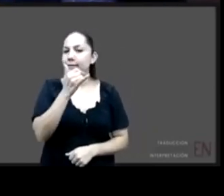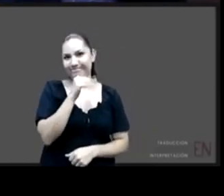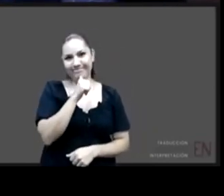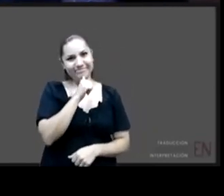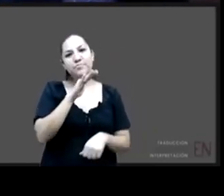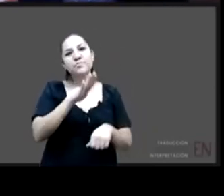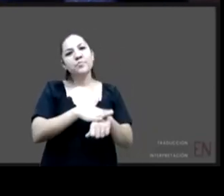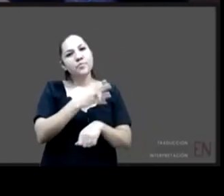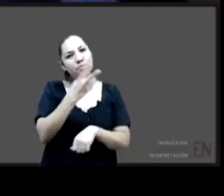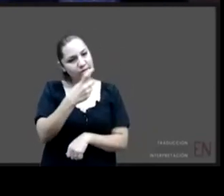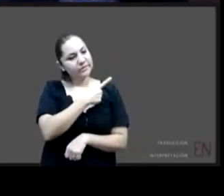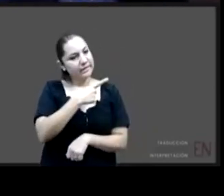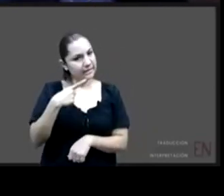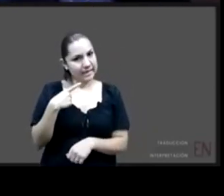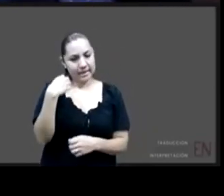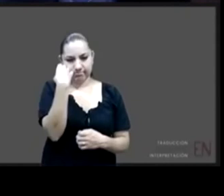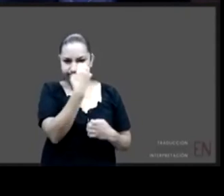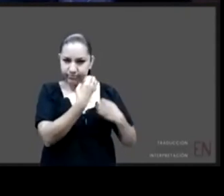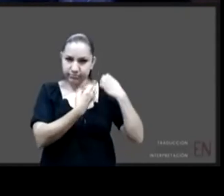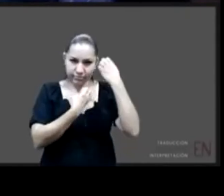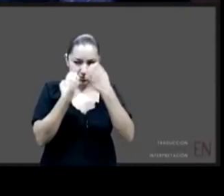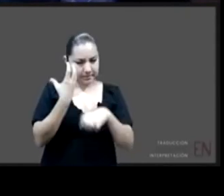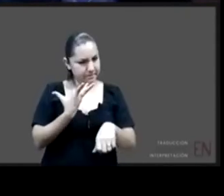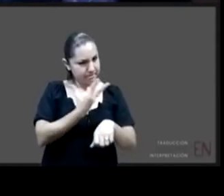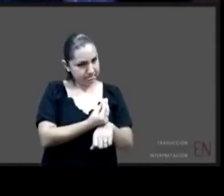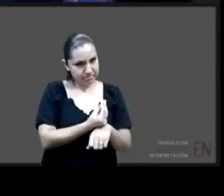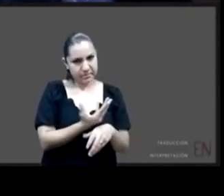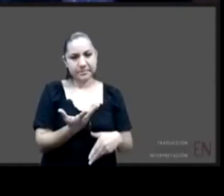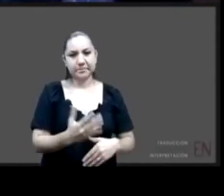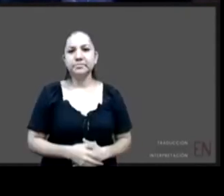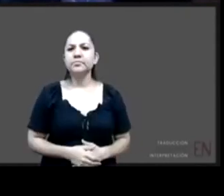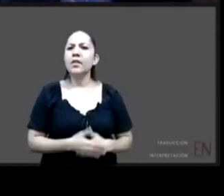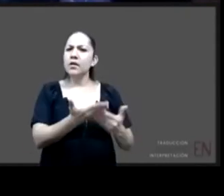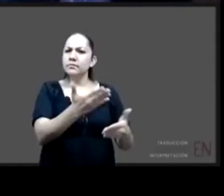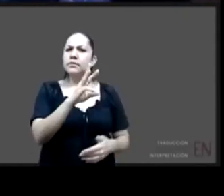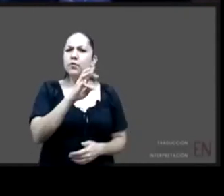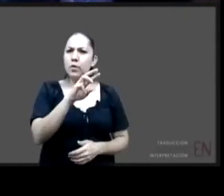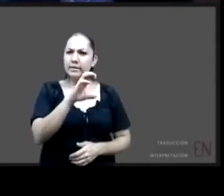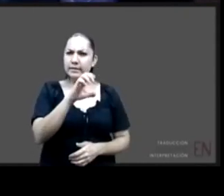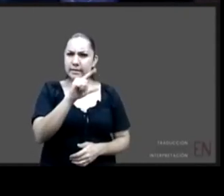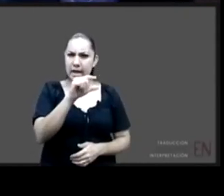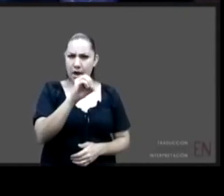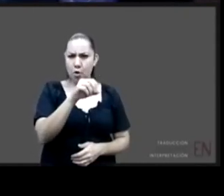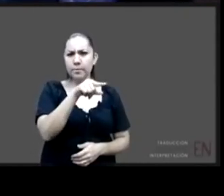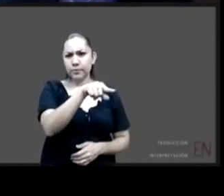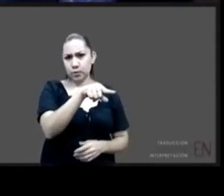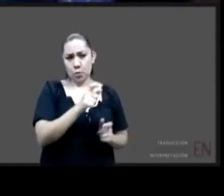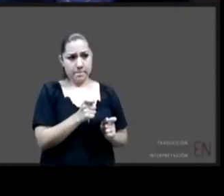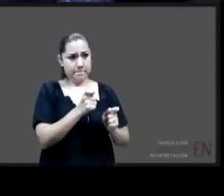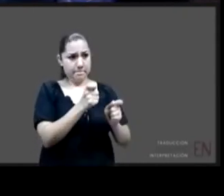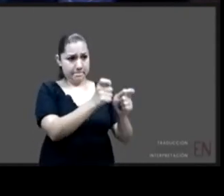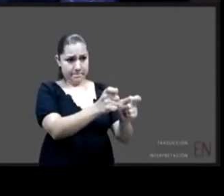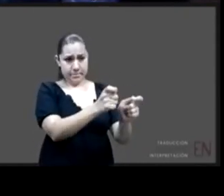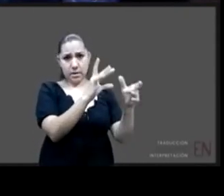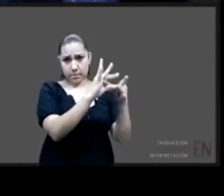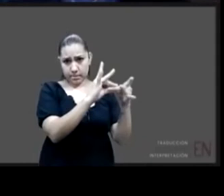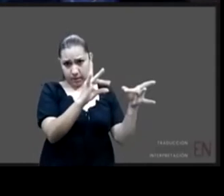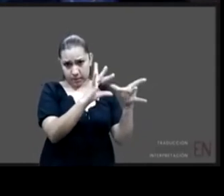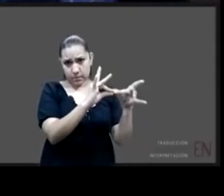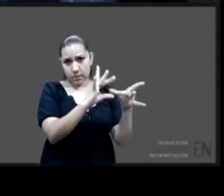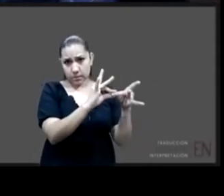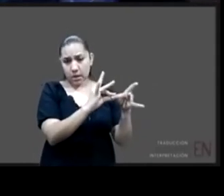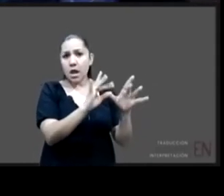tantas veces Wenceslau antes de darte la palabra para hacerla hay alguien que